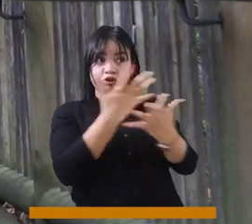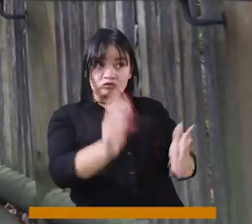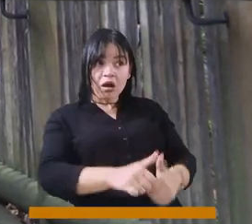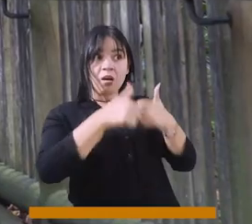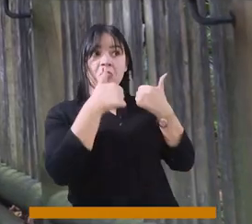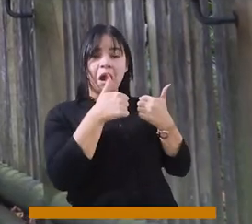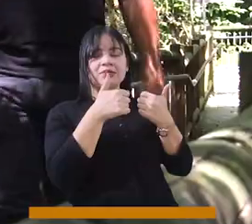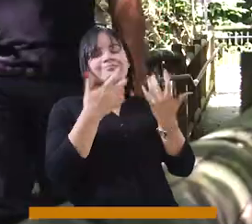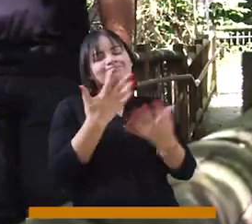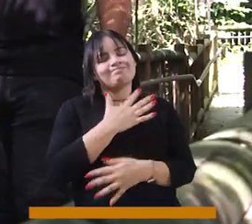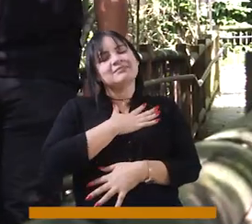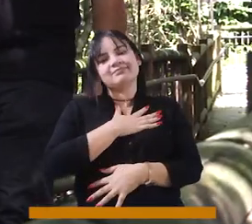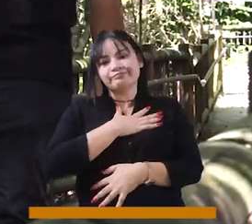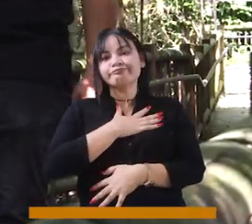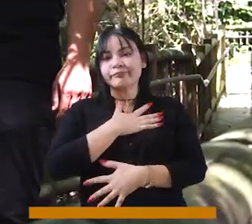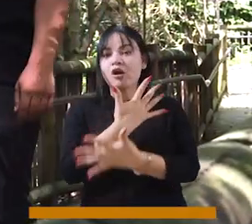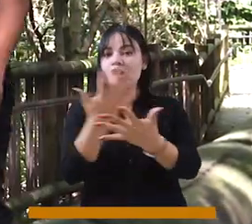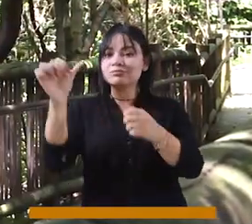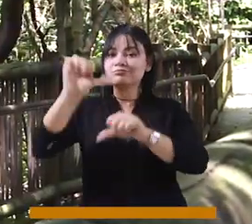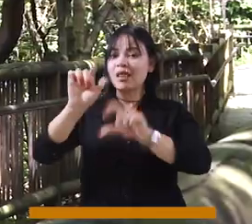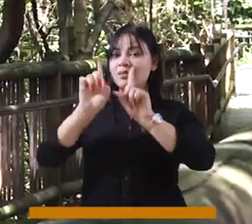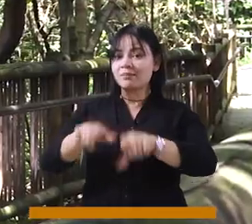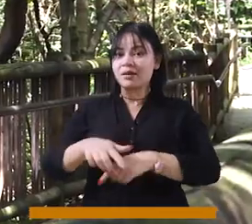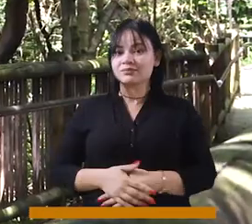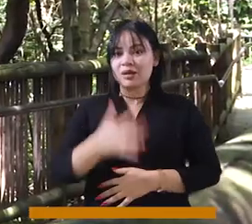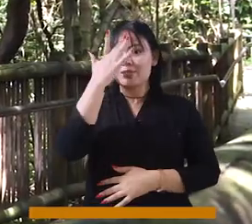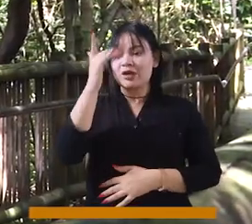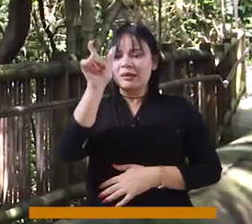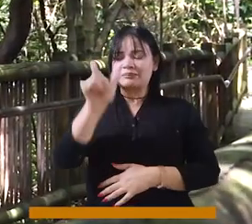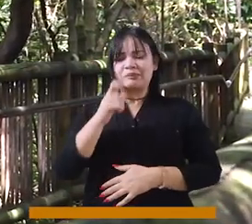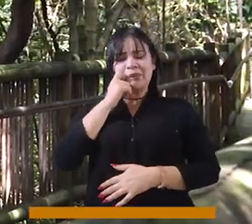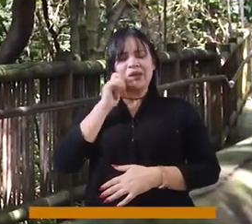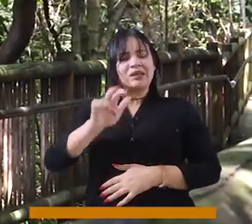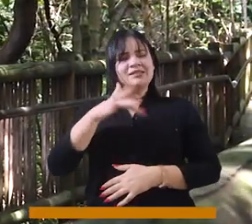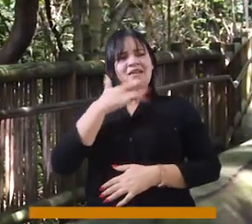santuario donde